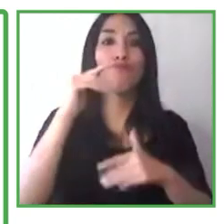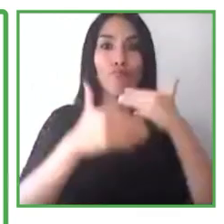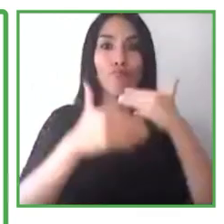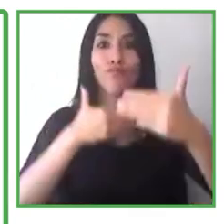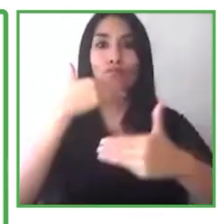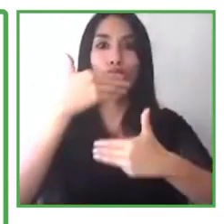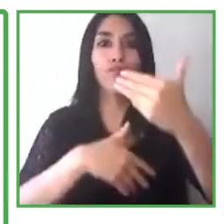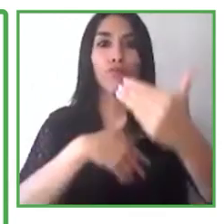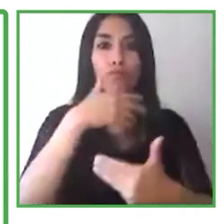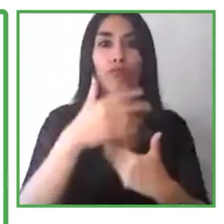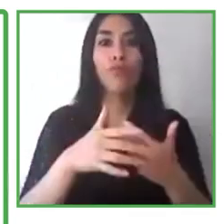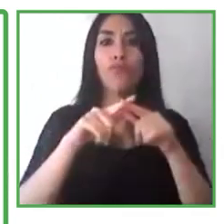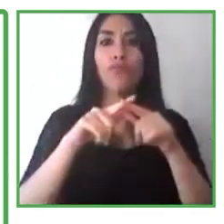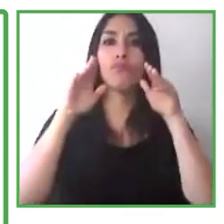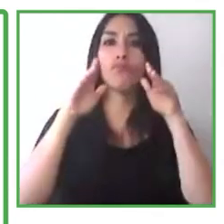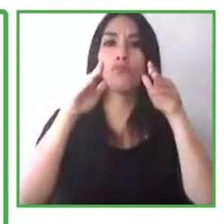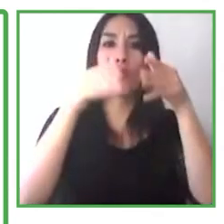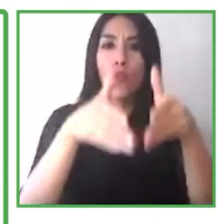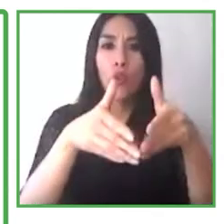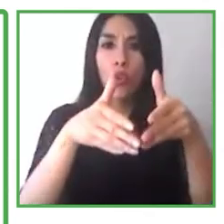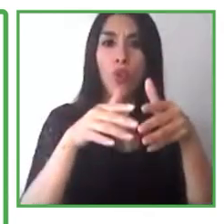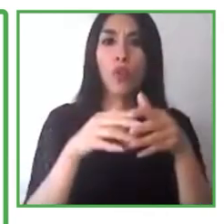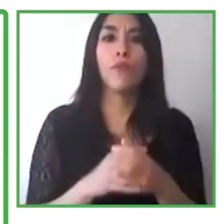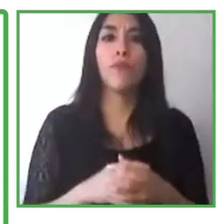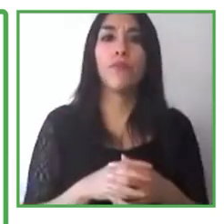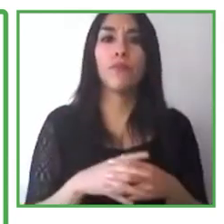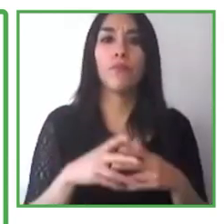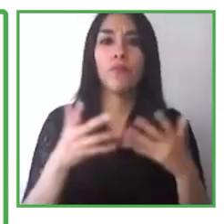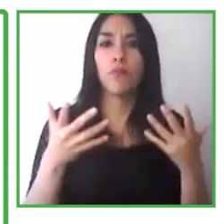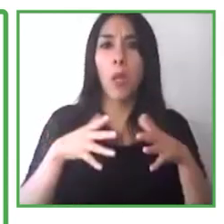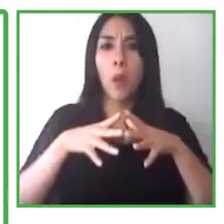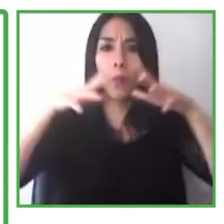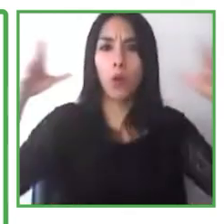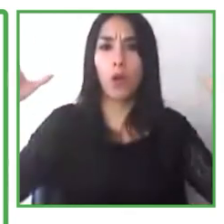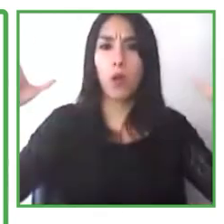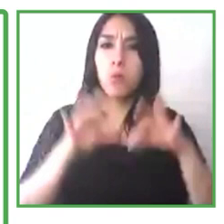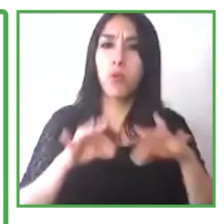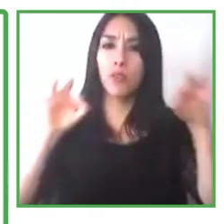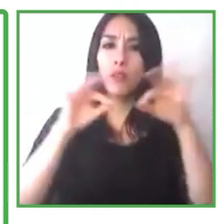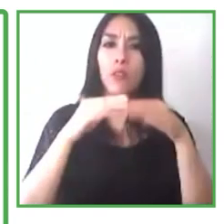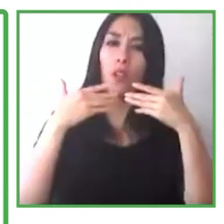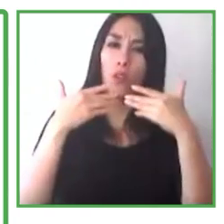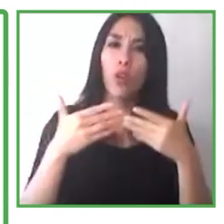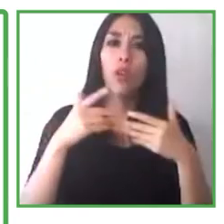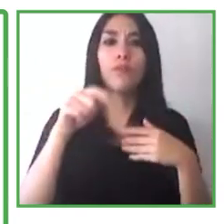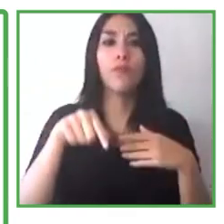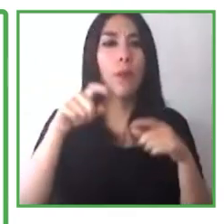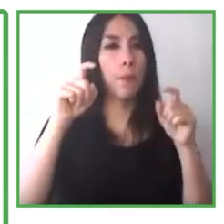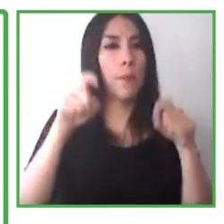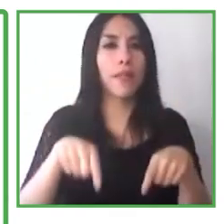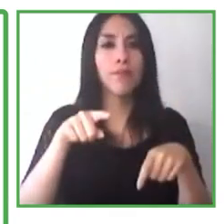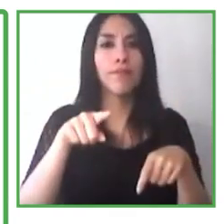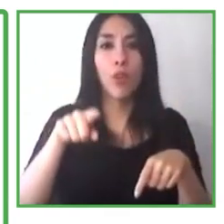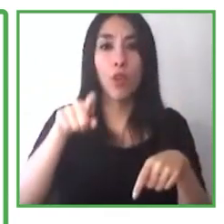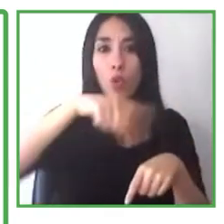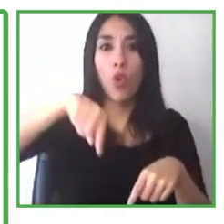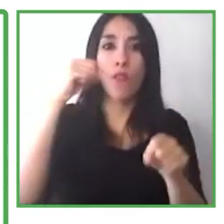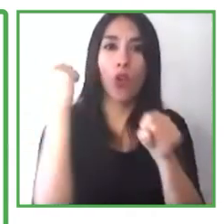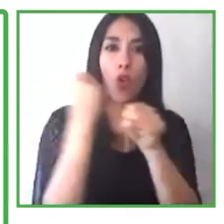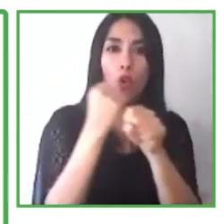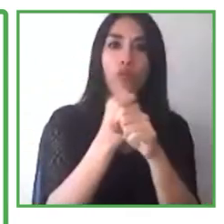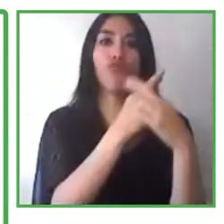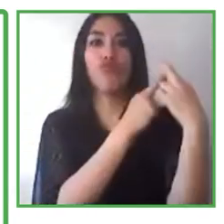porque es muy importante asegurarnos de que todos nuestros empleados adquieran y